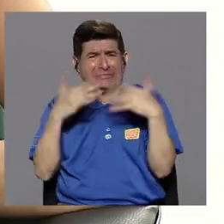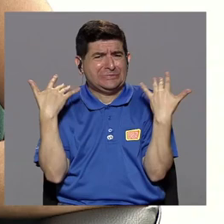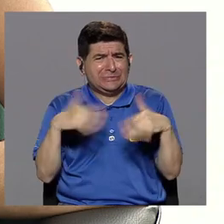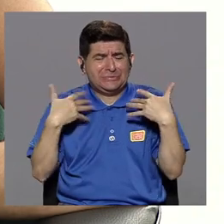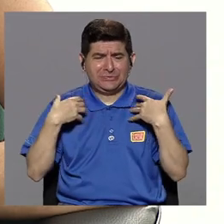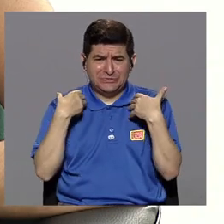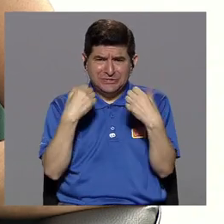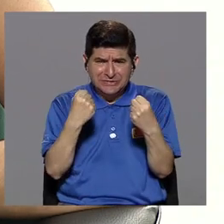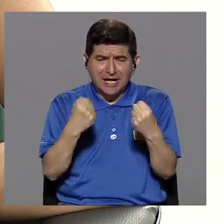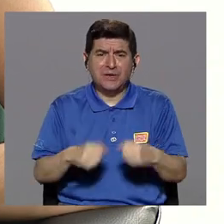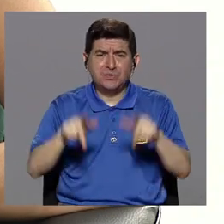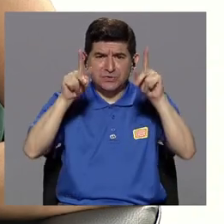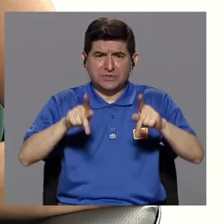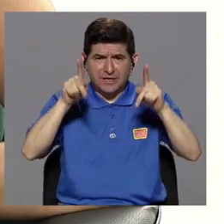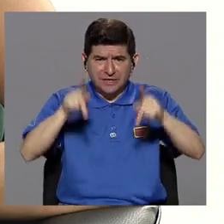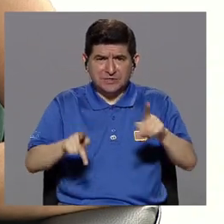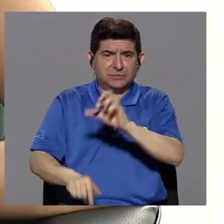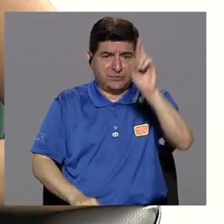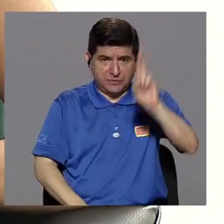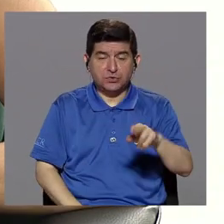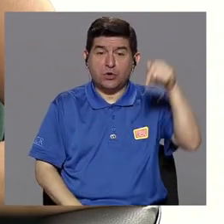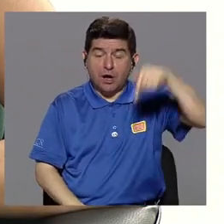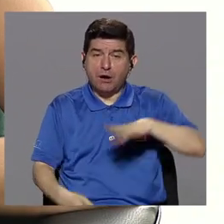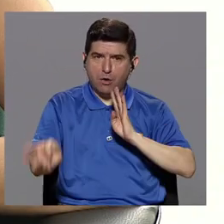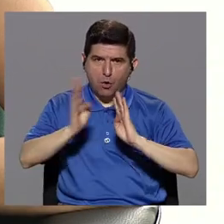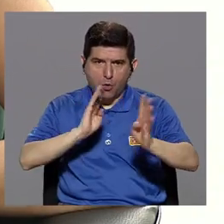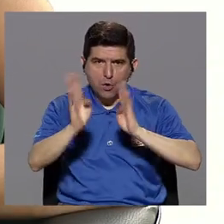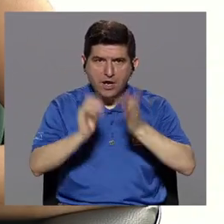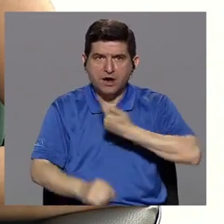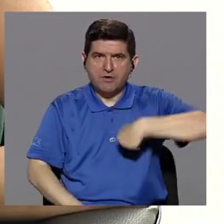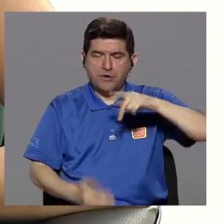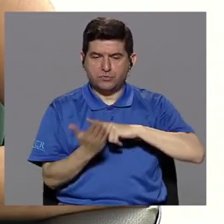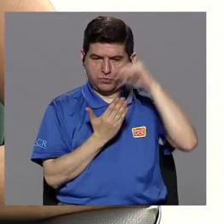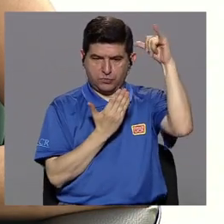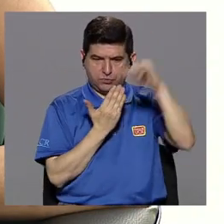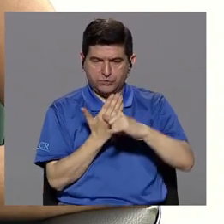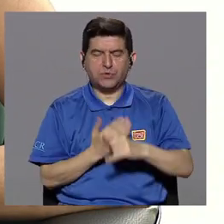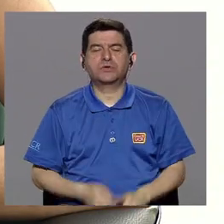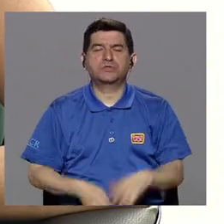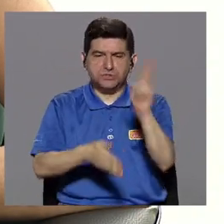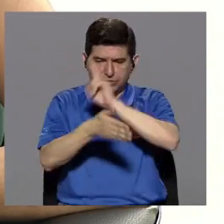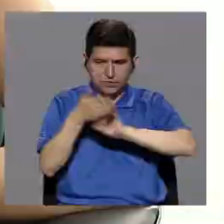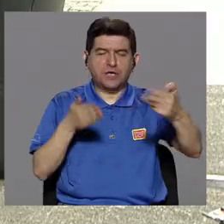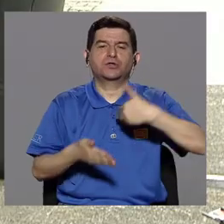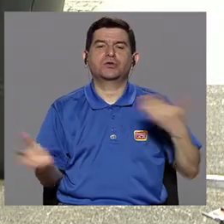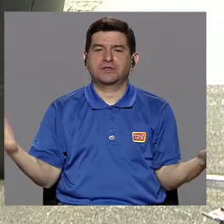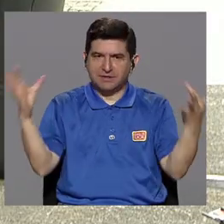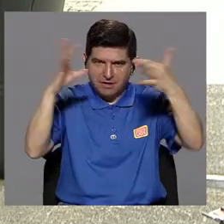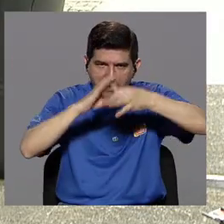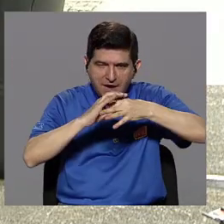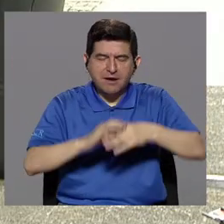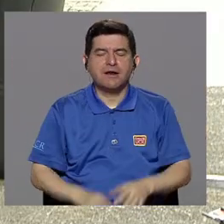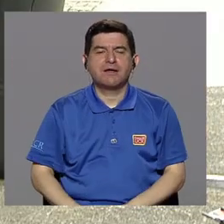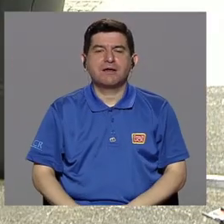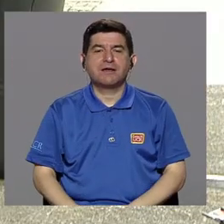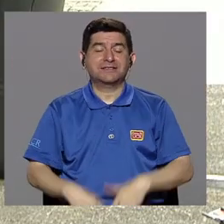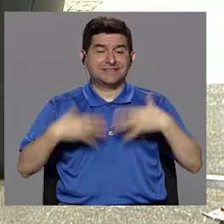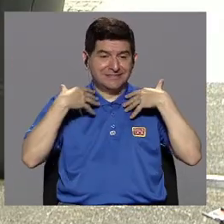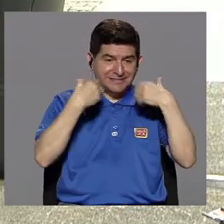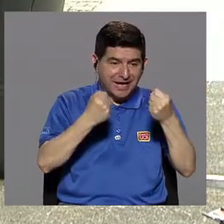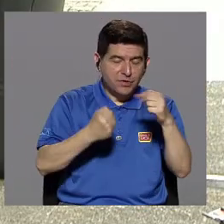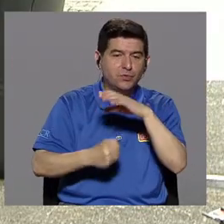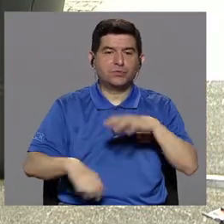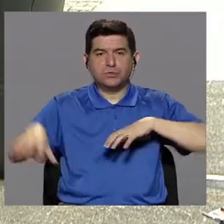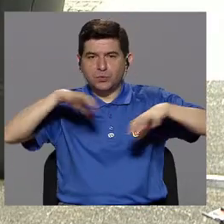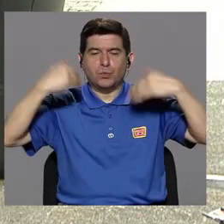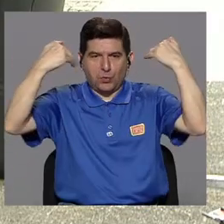mucho la salud del costarricense. Es por esto que hoy hablaremos acerca de este proyecto de la universidad que tiene que ver con la unión entre la salud